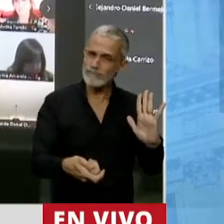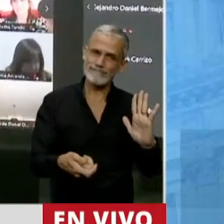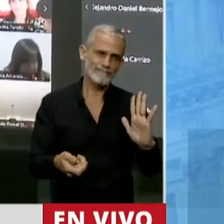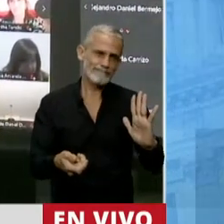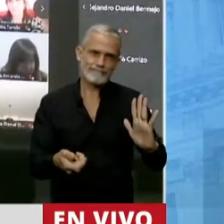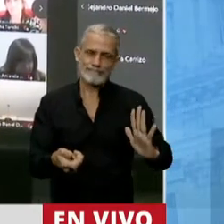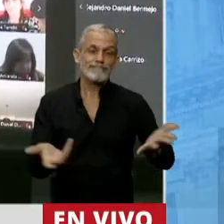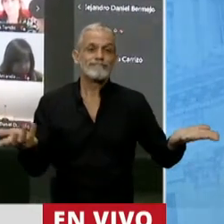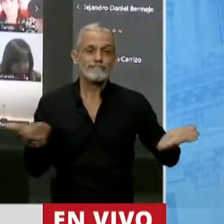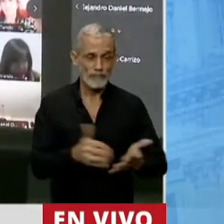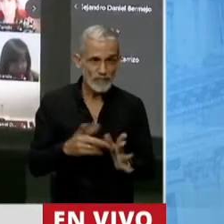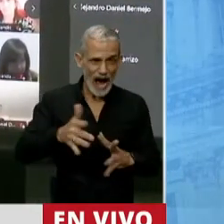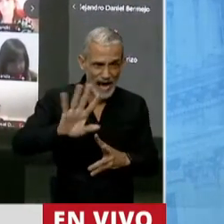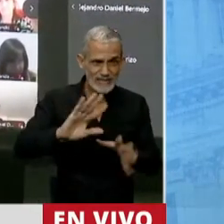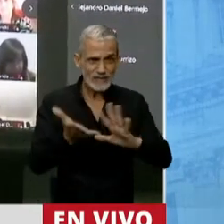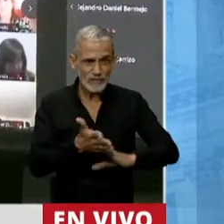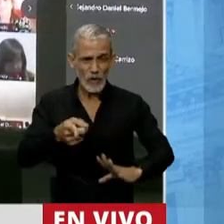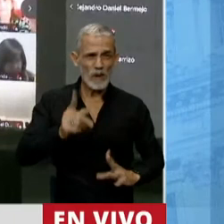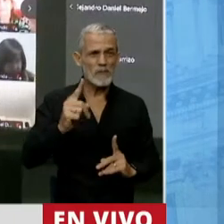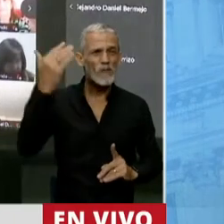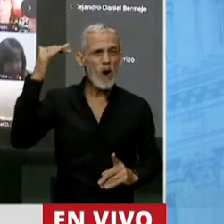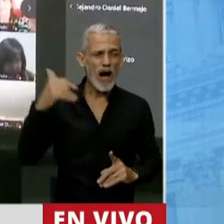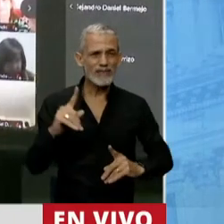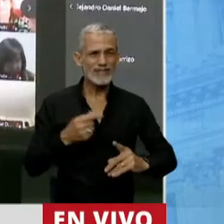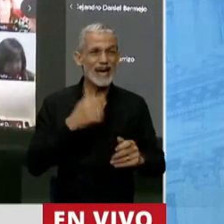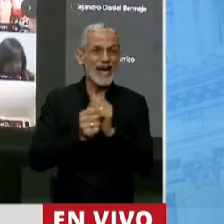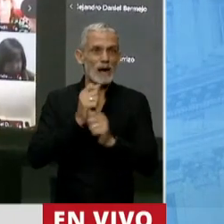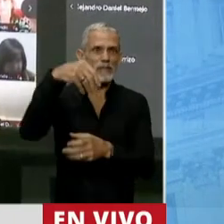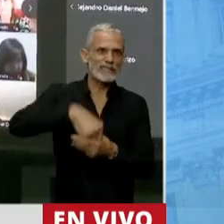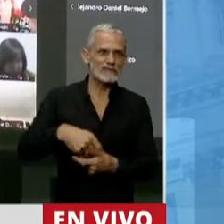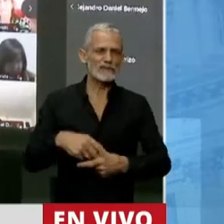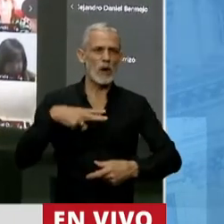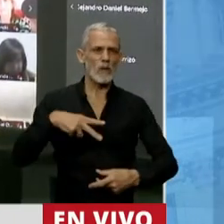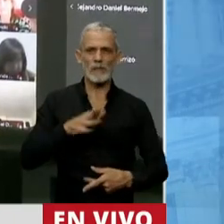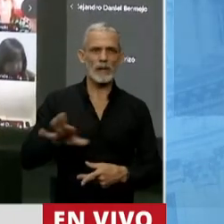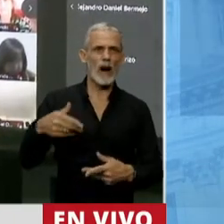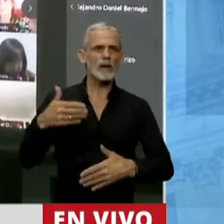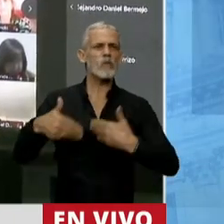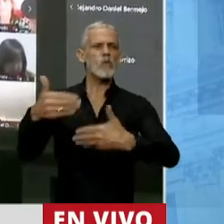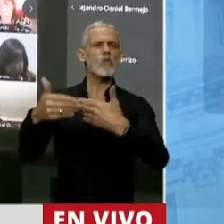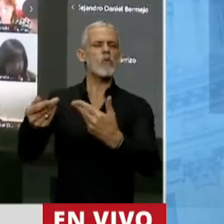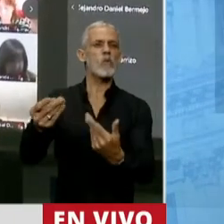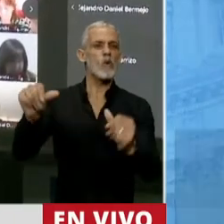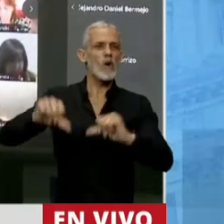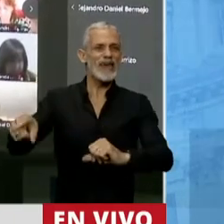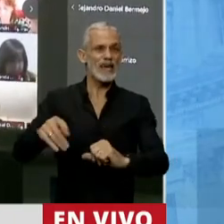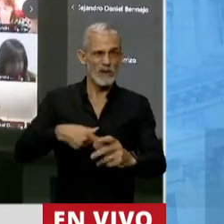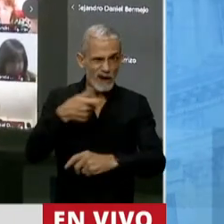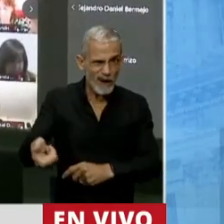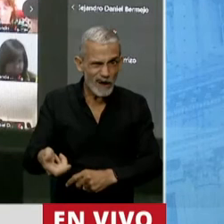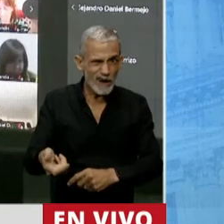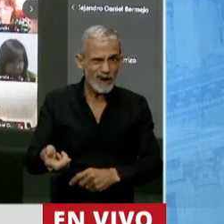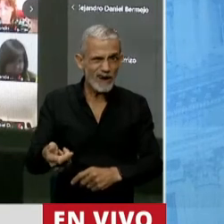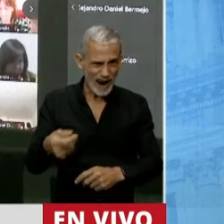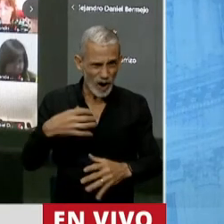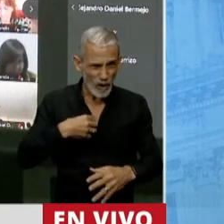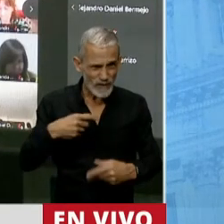Esa es la cuestión. Con intervenciones como la que se estuvo en algunas empresas de la actividad privada que estaban en proceso normal de quiebra, eso le da confianza. decir,